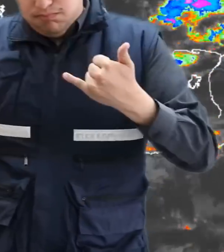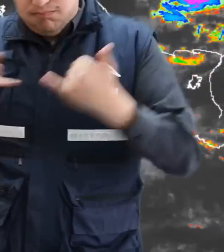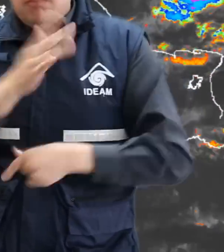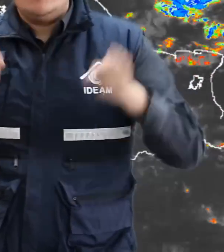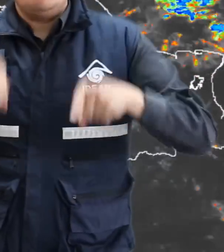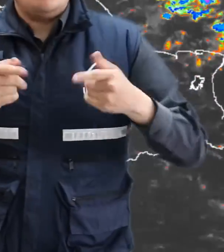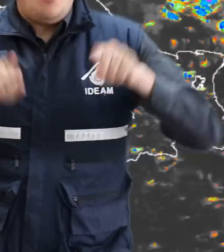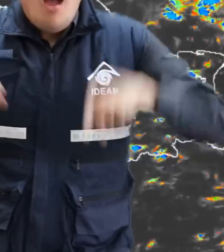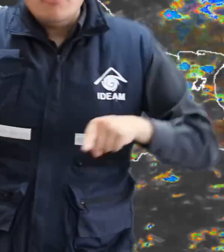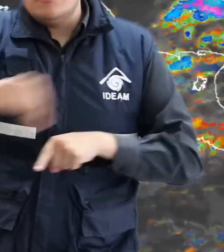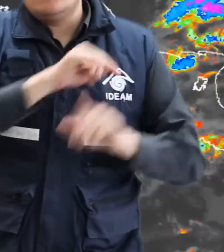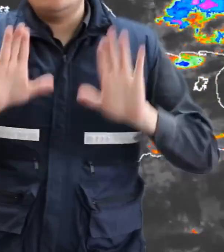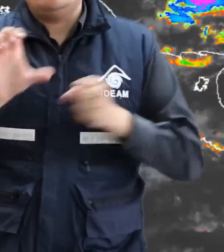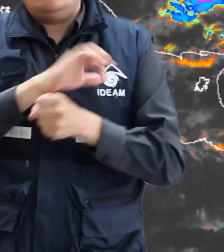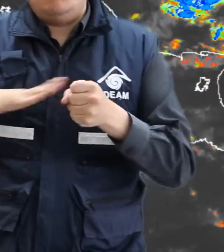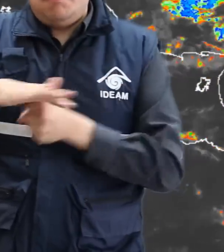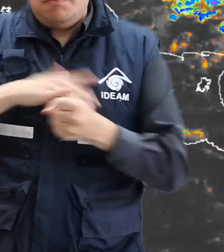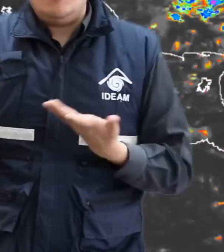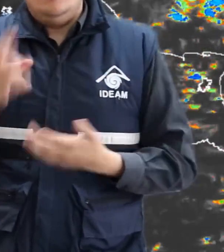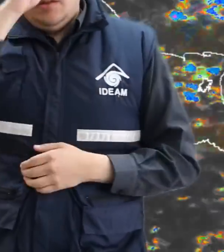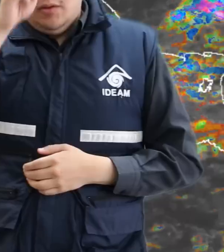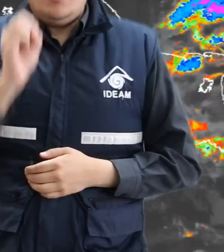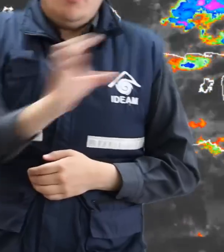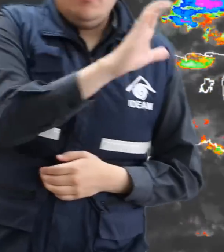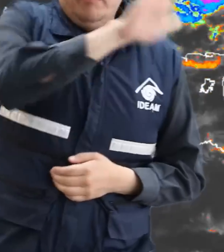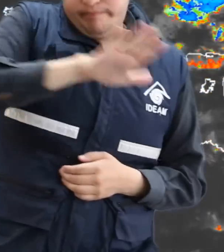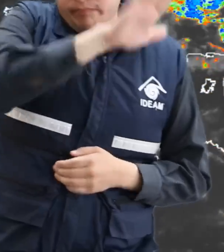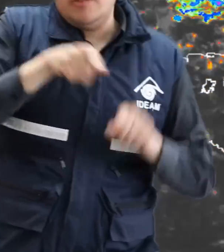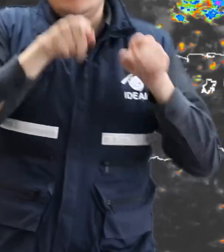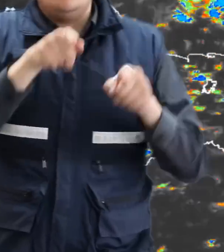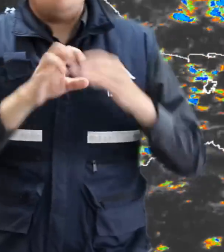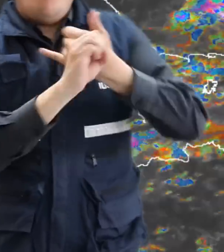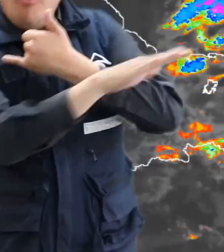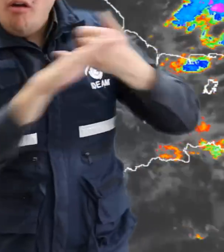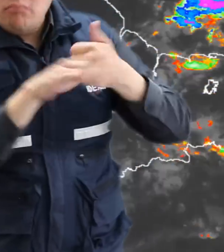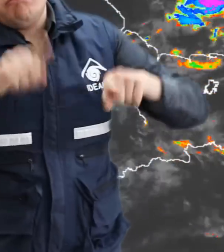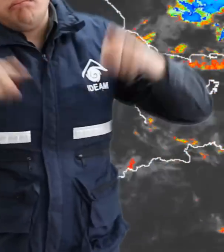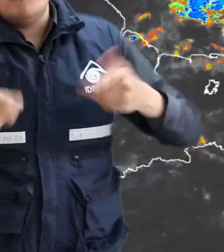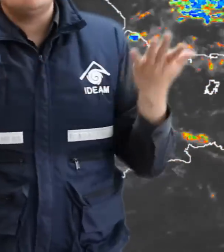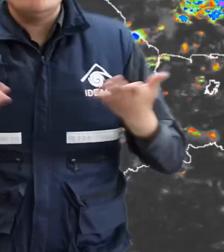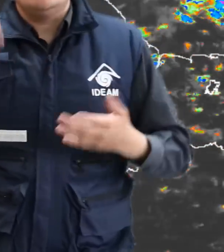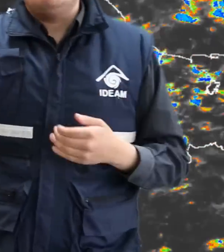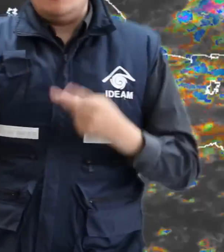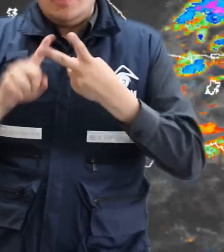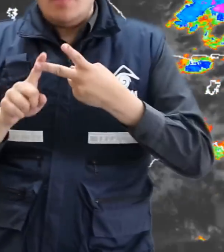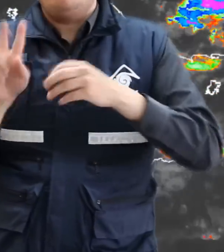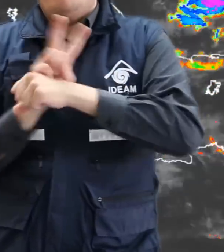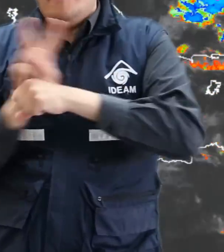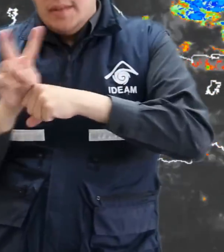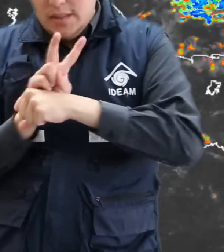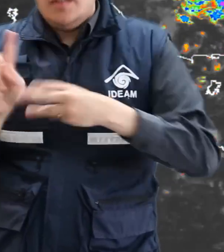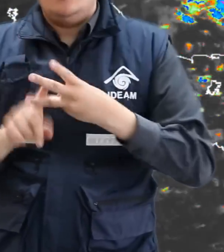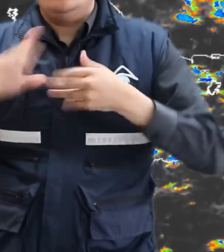como también en sectores de Cundinamarca, noroccidente de la región Orinoquía, sobre los departamentos de Meta, Bichada y Guainía.